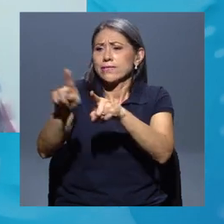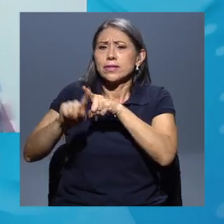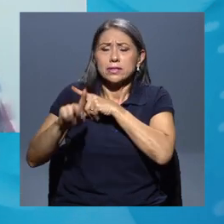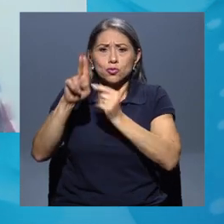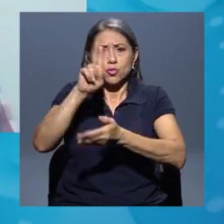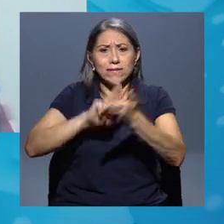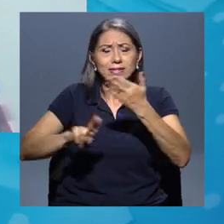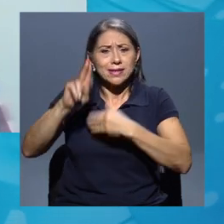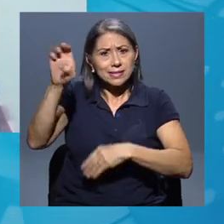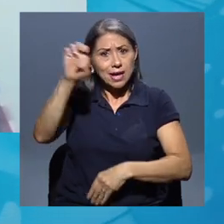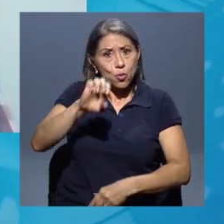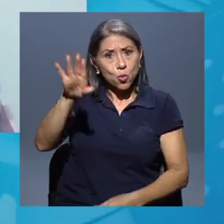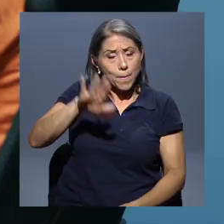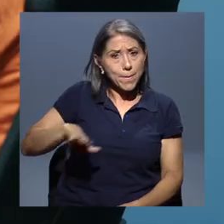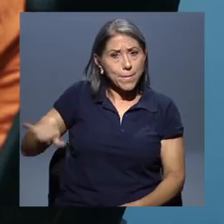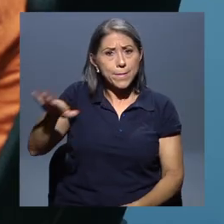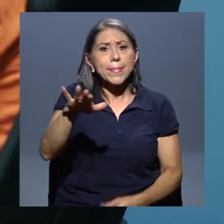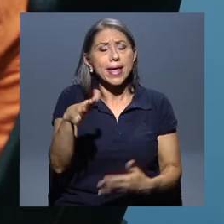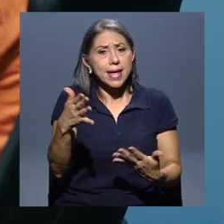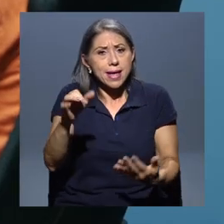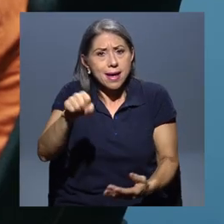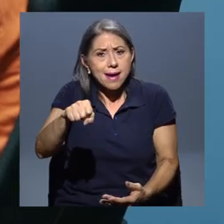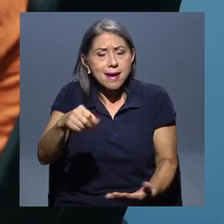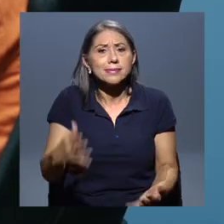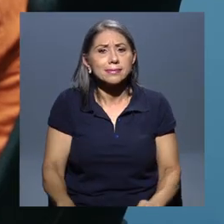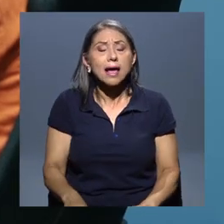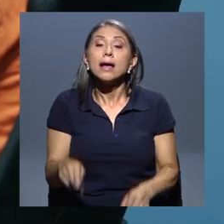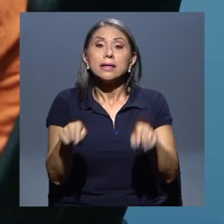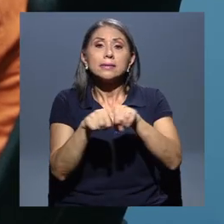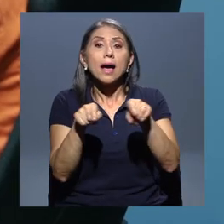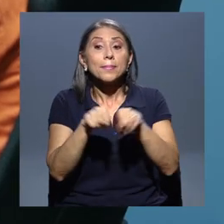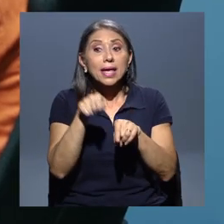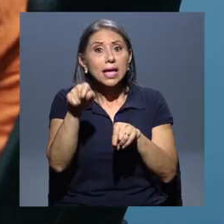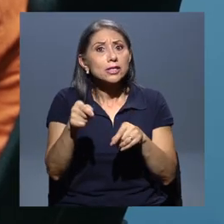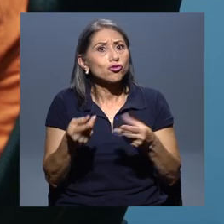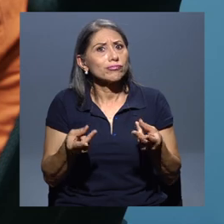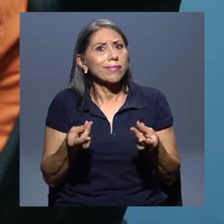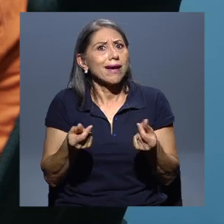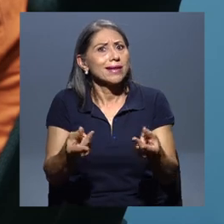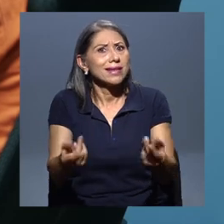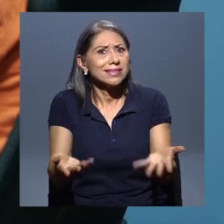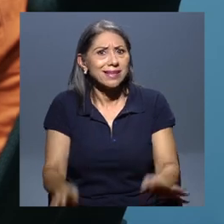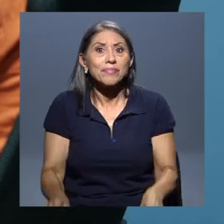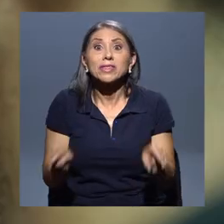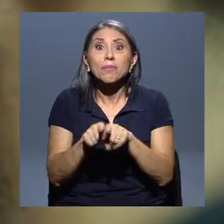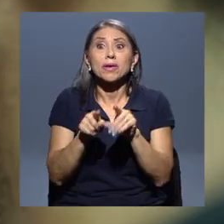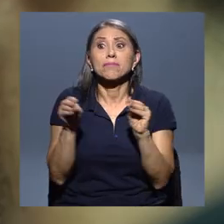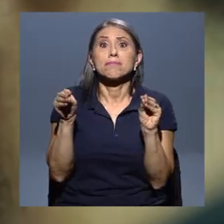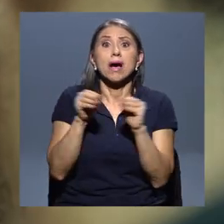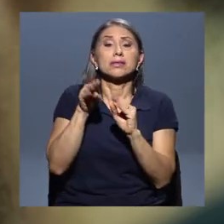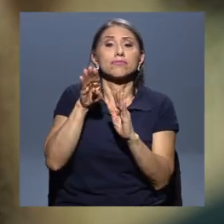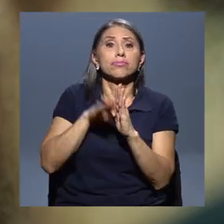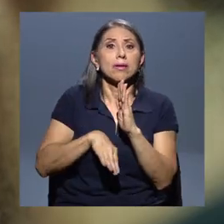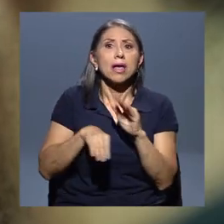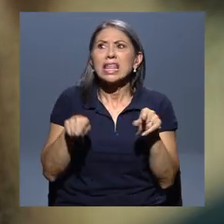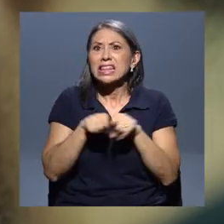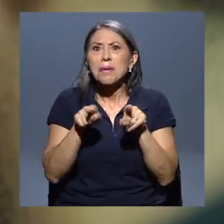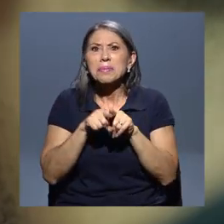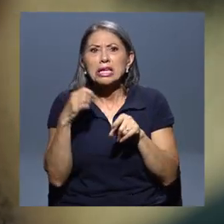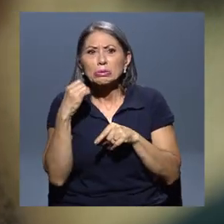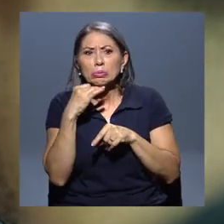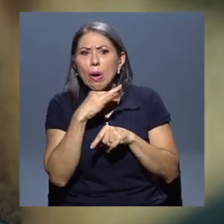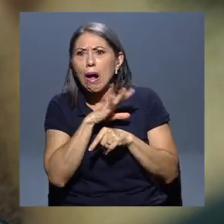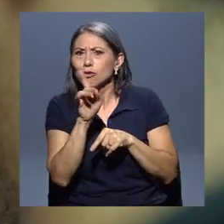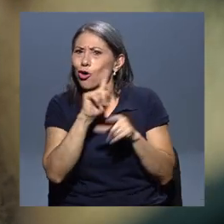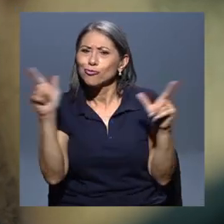europeas y eso también agiliza, disminuye muchos costos, la huella de carbono por